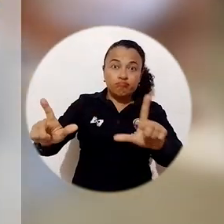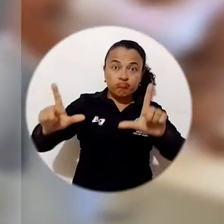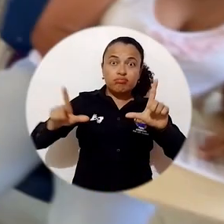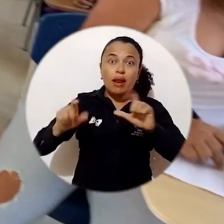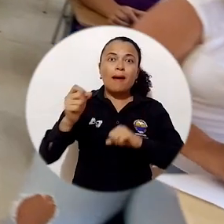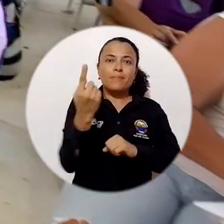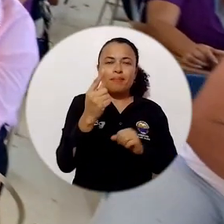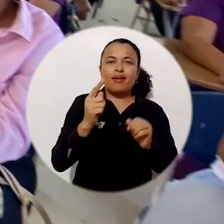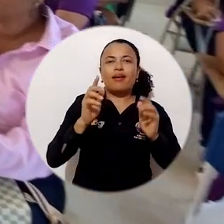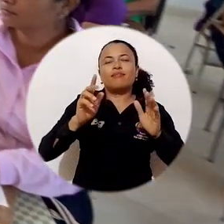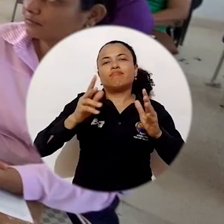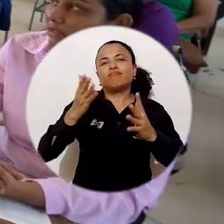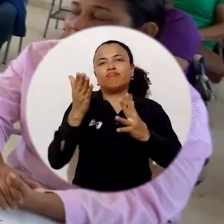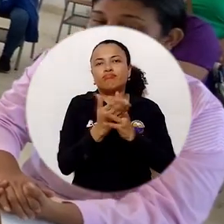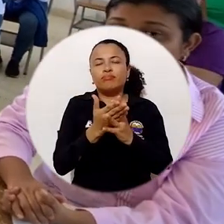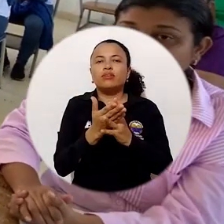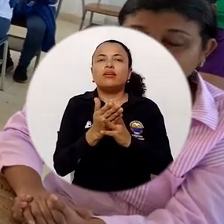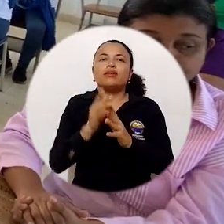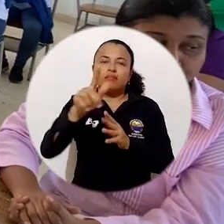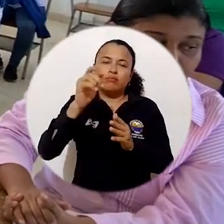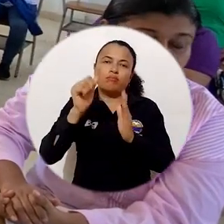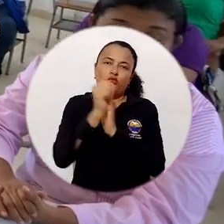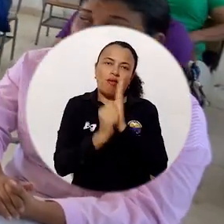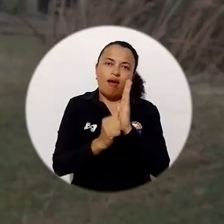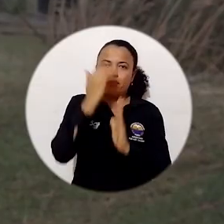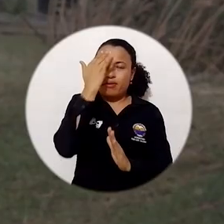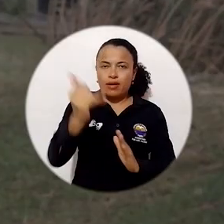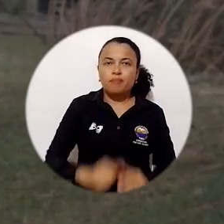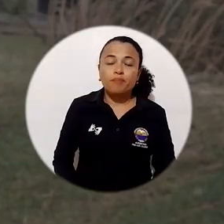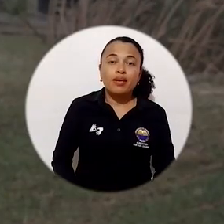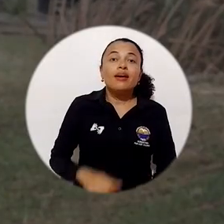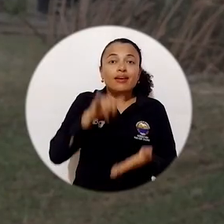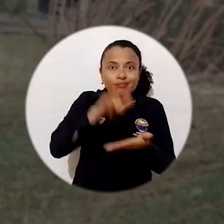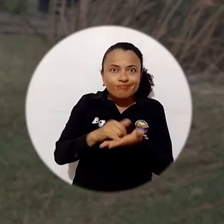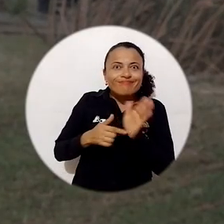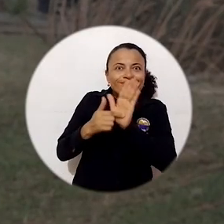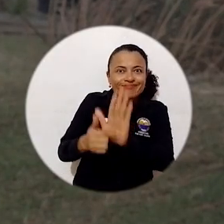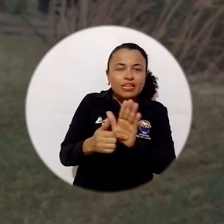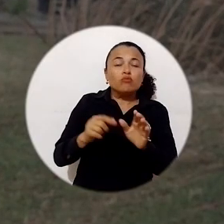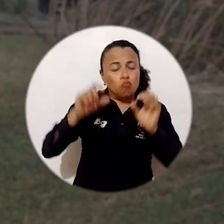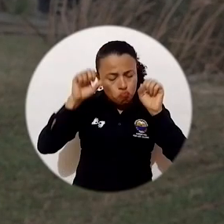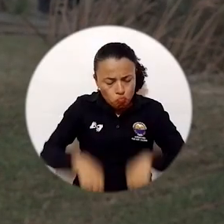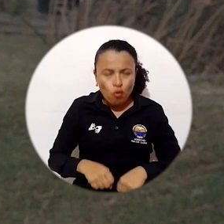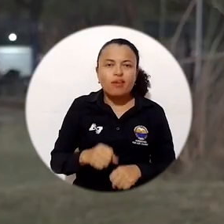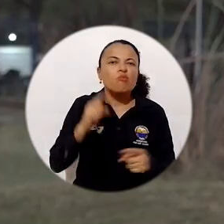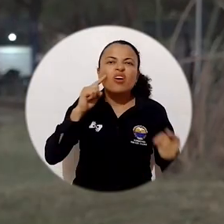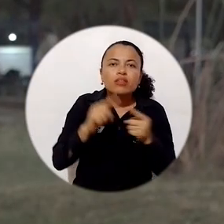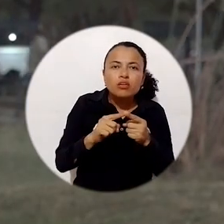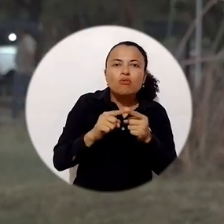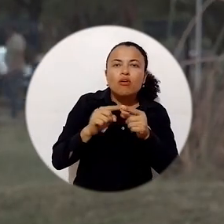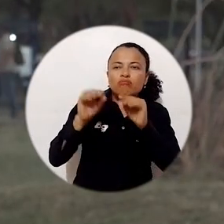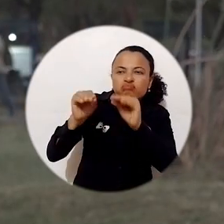graduará como la primera cohorte de este programa académico. Esto es una evidencia de que si se puede,